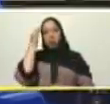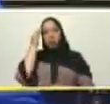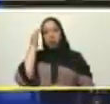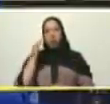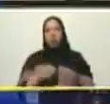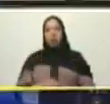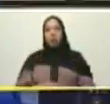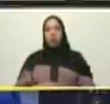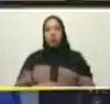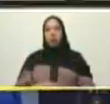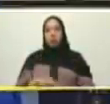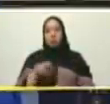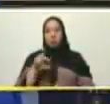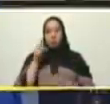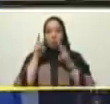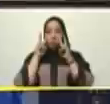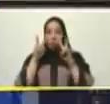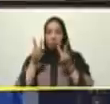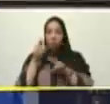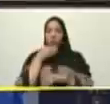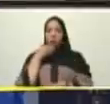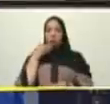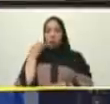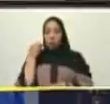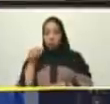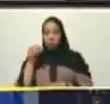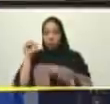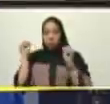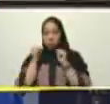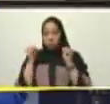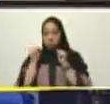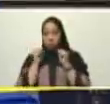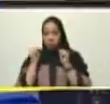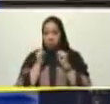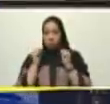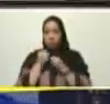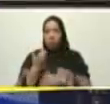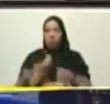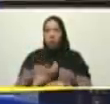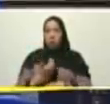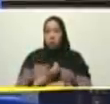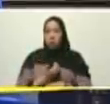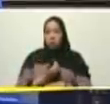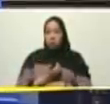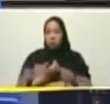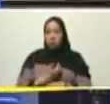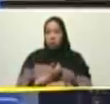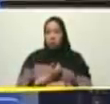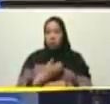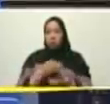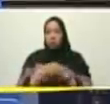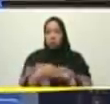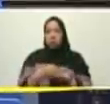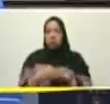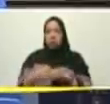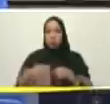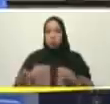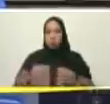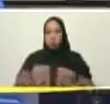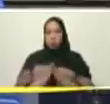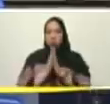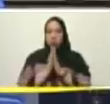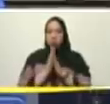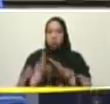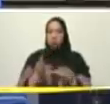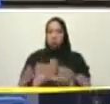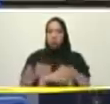ese muchacho que ustedes vieron ahí José Balmore es alcalde del municipio de Santos Marquina en la vía